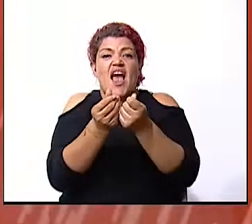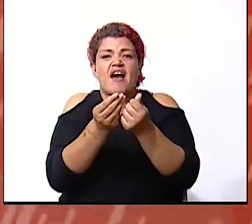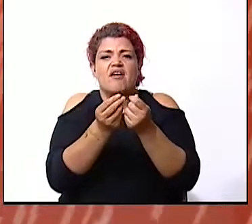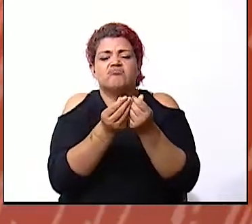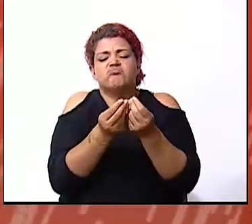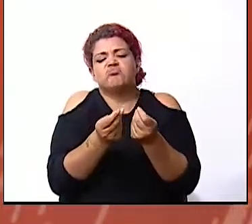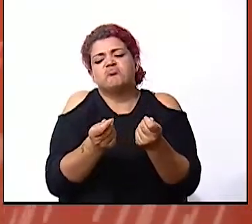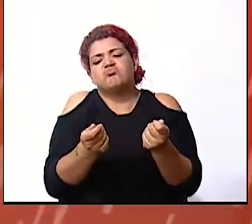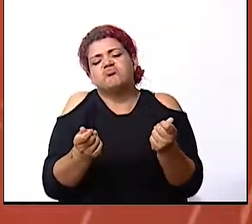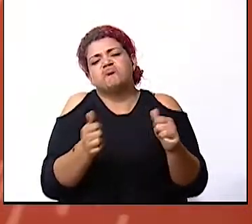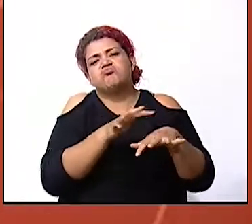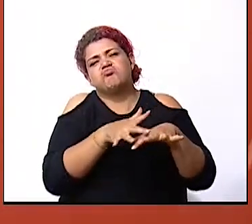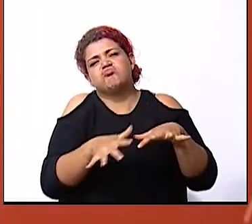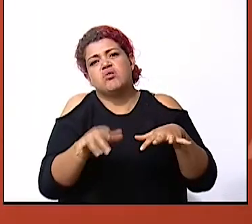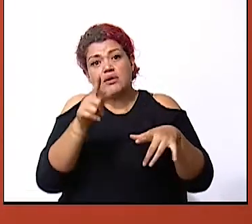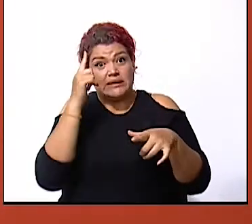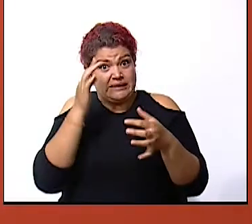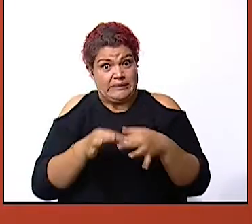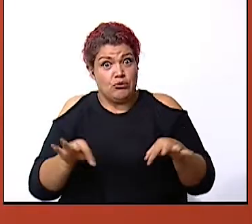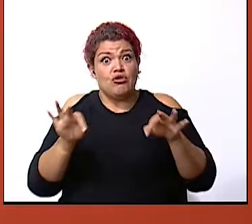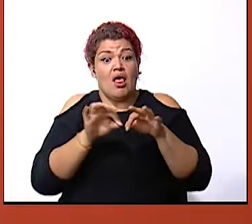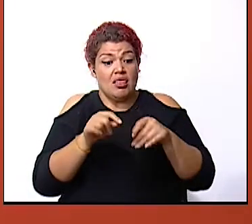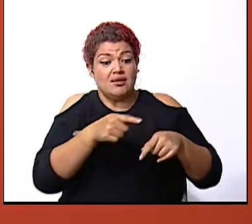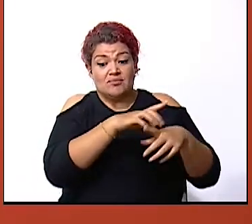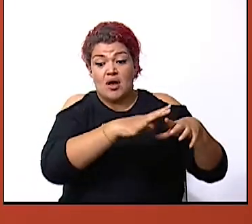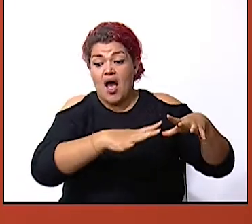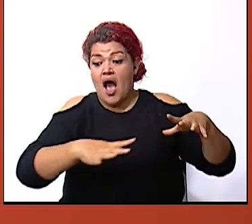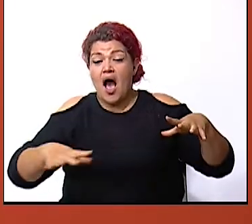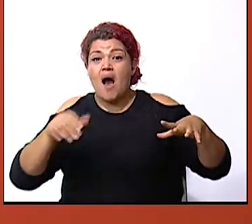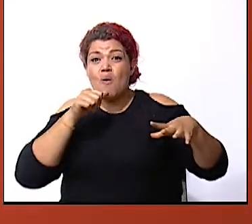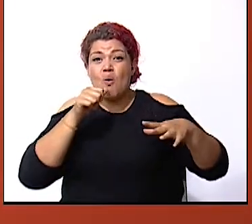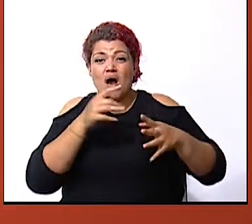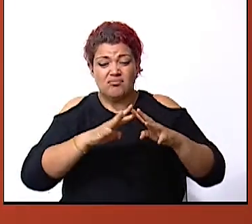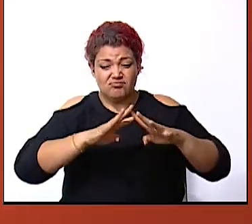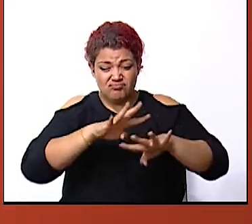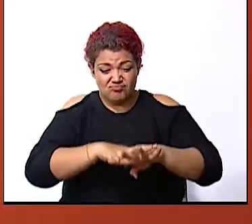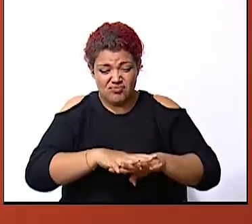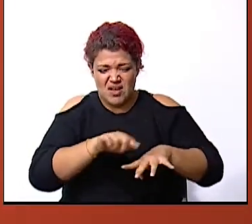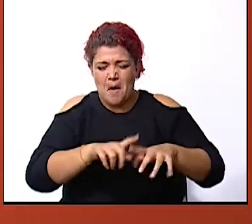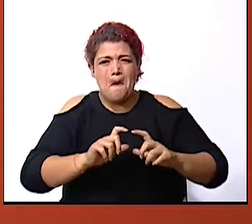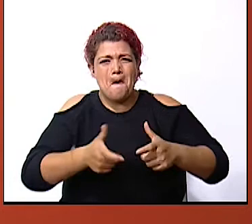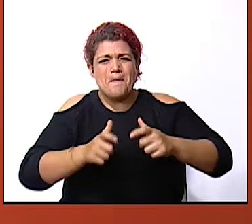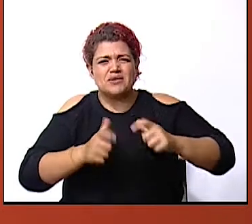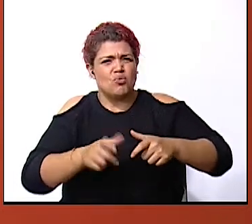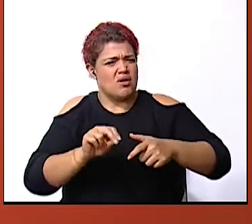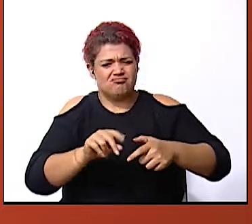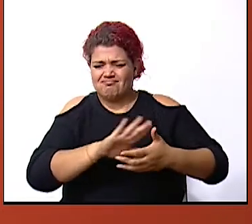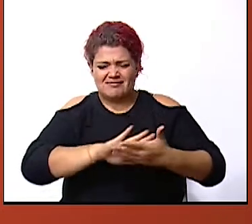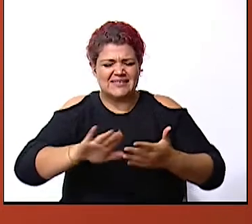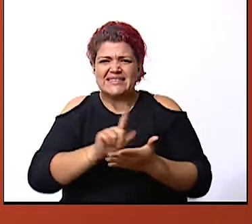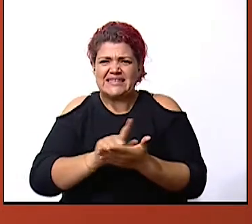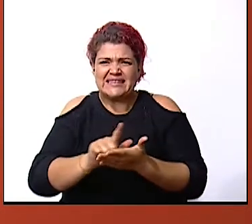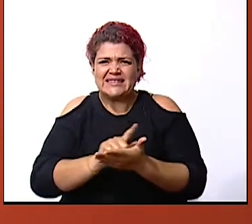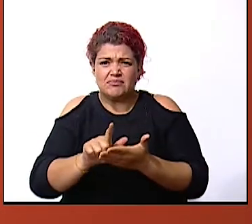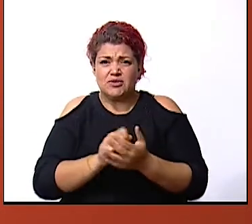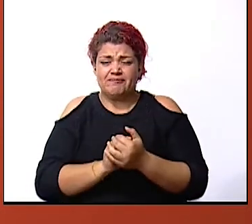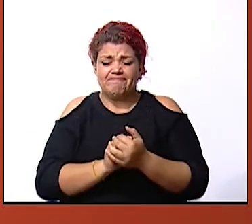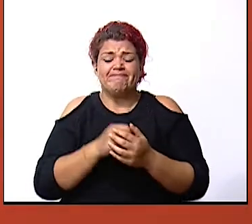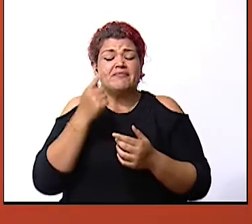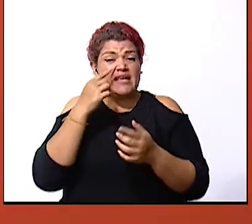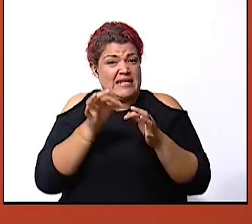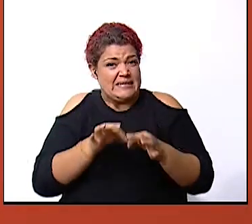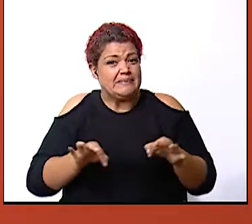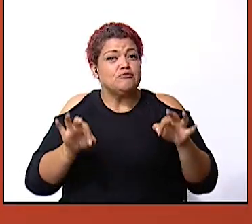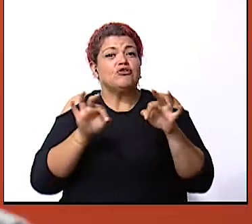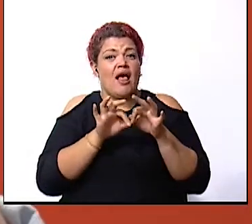alcantarillas no estén llenas de basura porque eso no deja que pase el agua hay una regla que cumplir en cualquier desastre natural